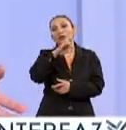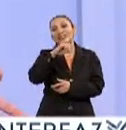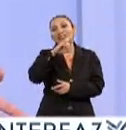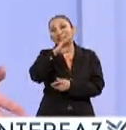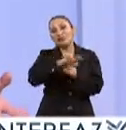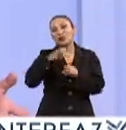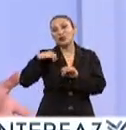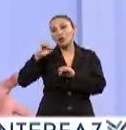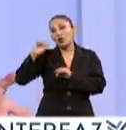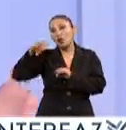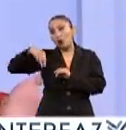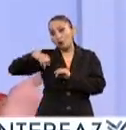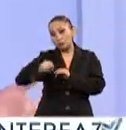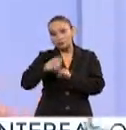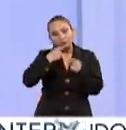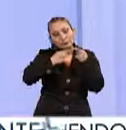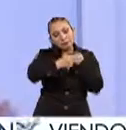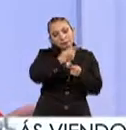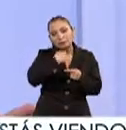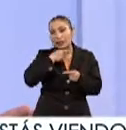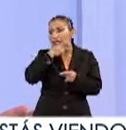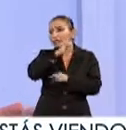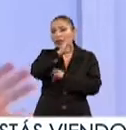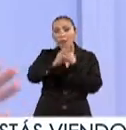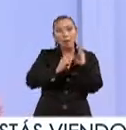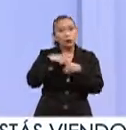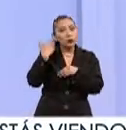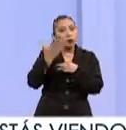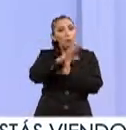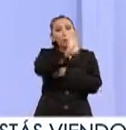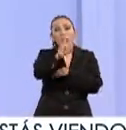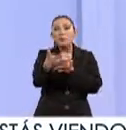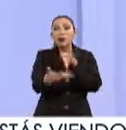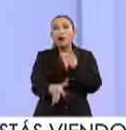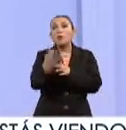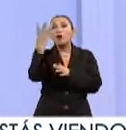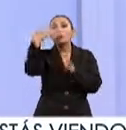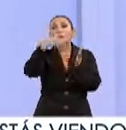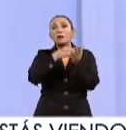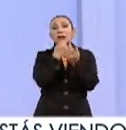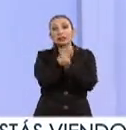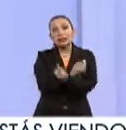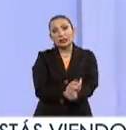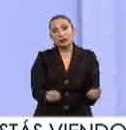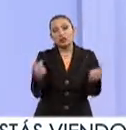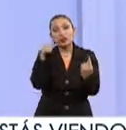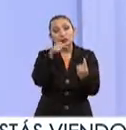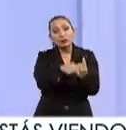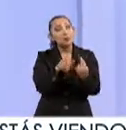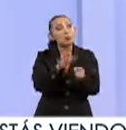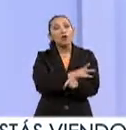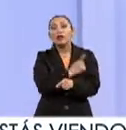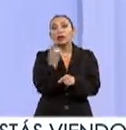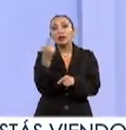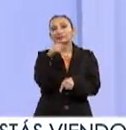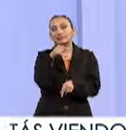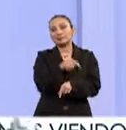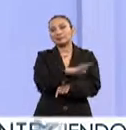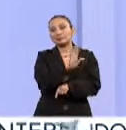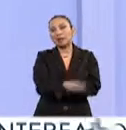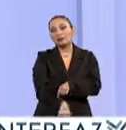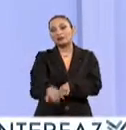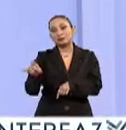y la Organización Mundial de la Salud señalan que en todo el mundo mueren alrededor de 4 mil niños y entre las principales causas